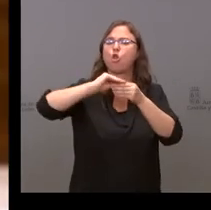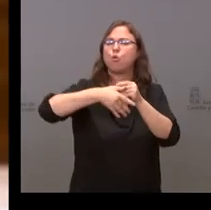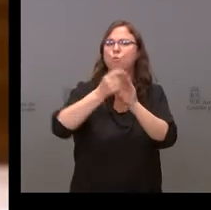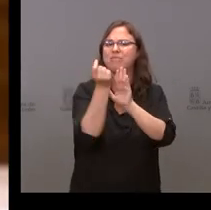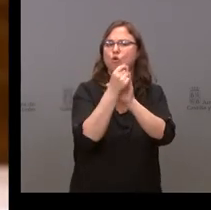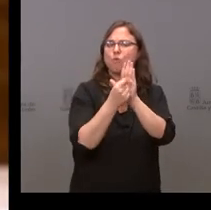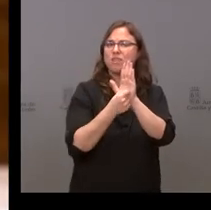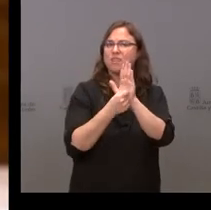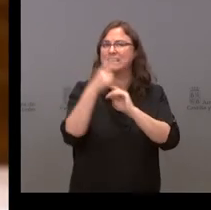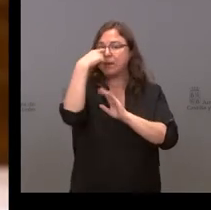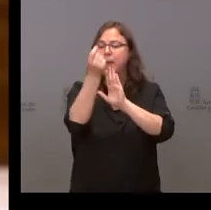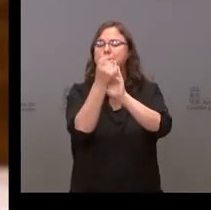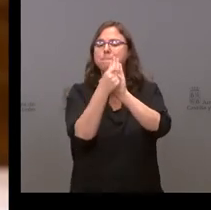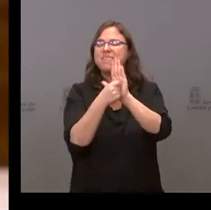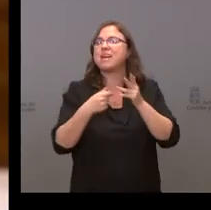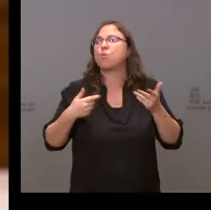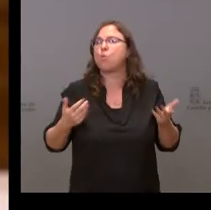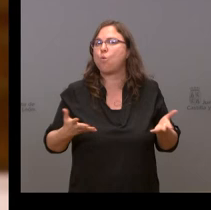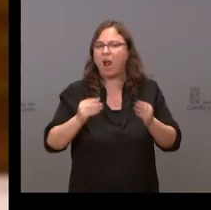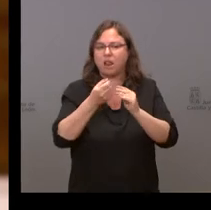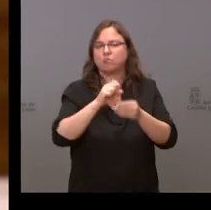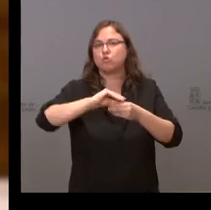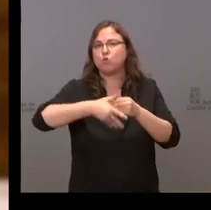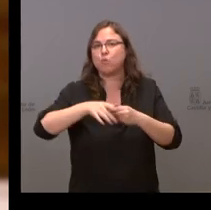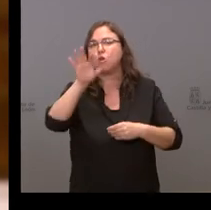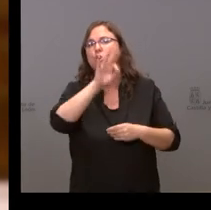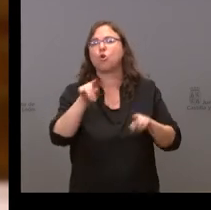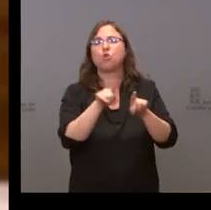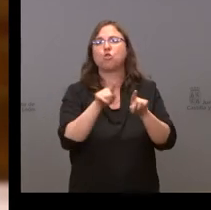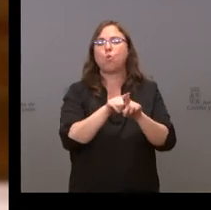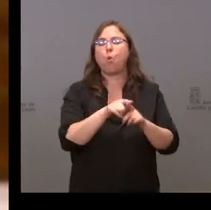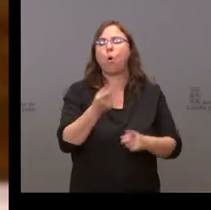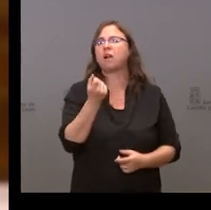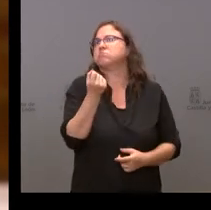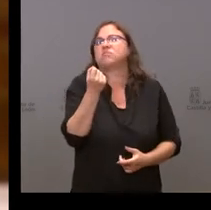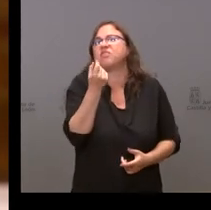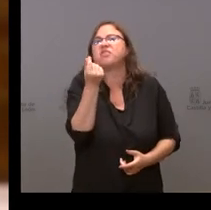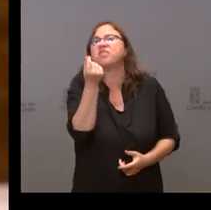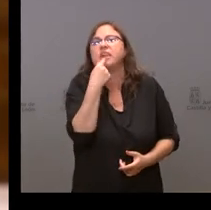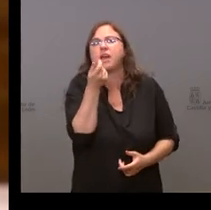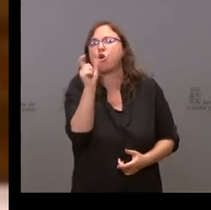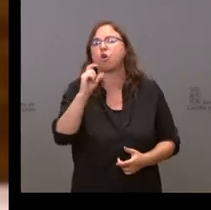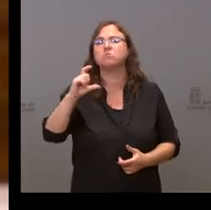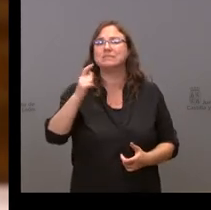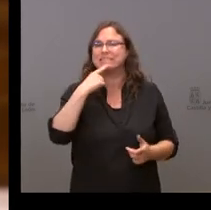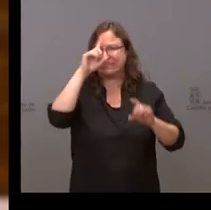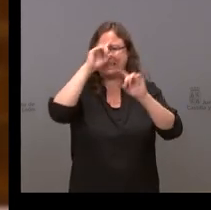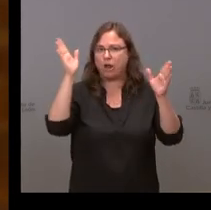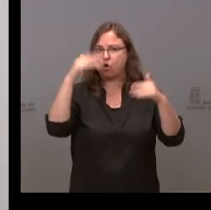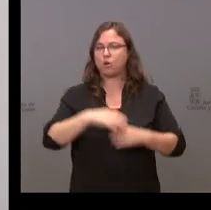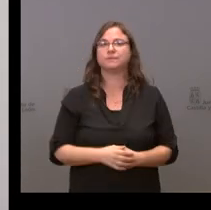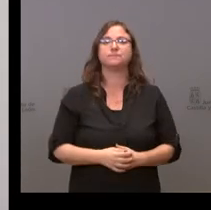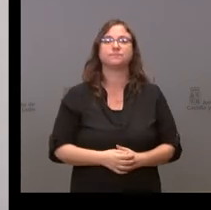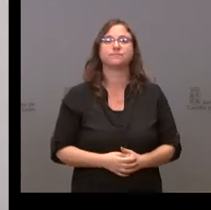qué medidas especificaban en el documento o si simplemente ha hablado de una cantidad de 10.000 millones sin ese documento. No